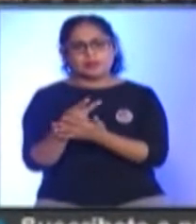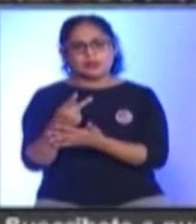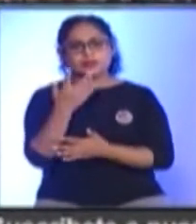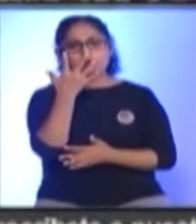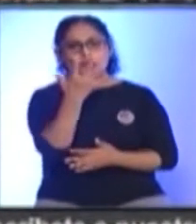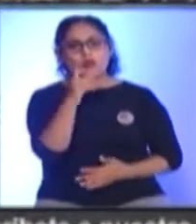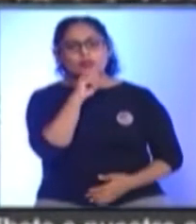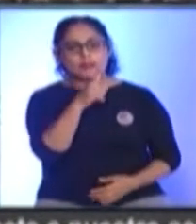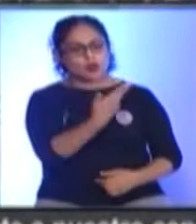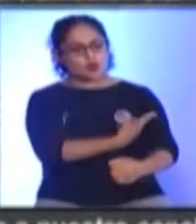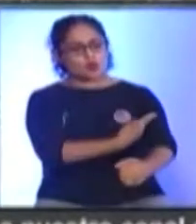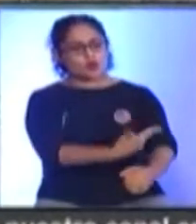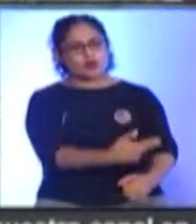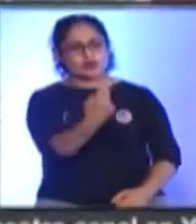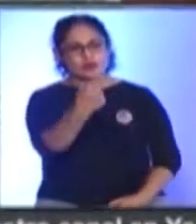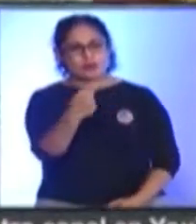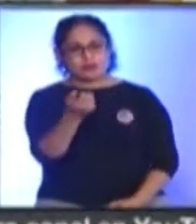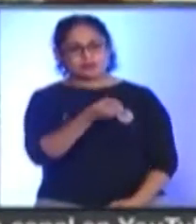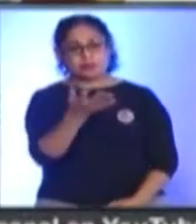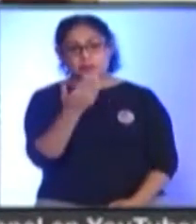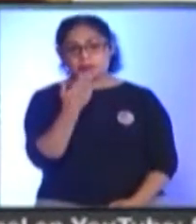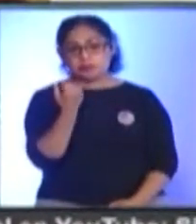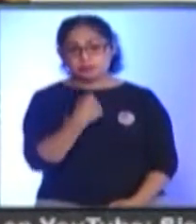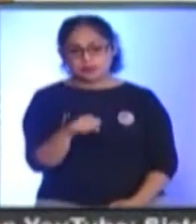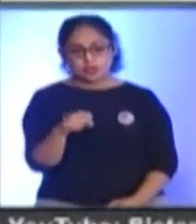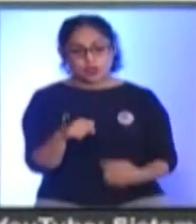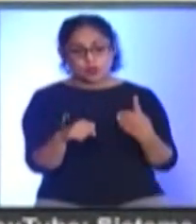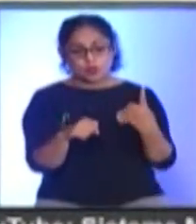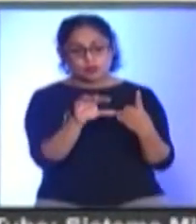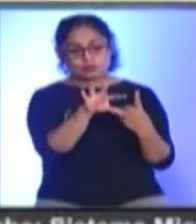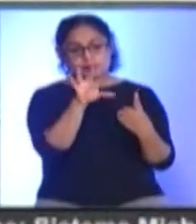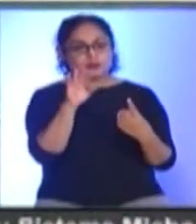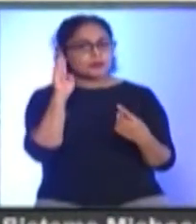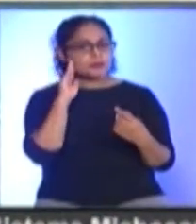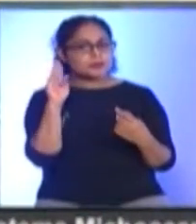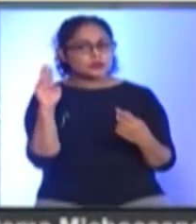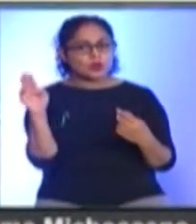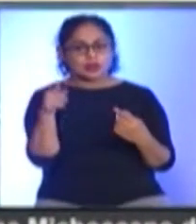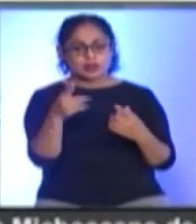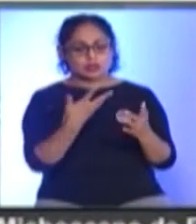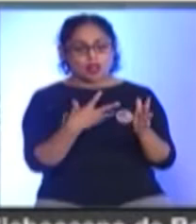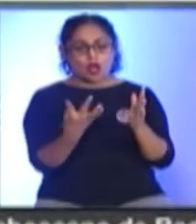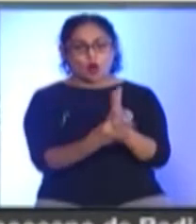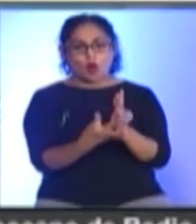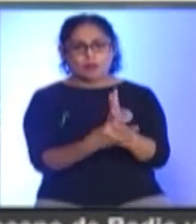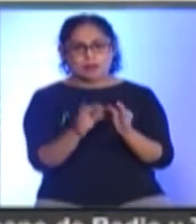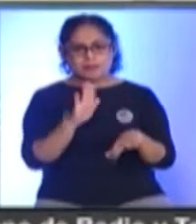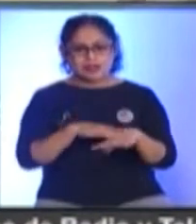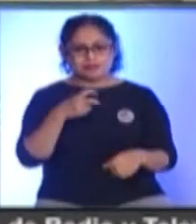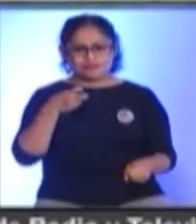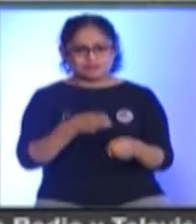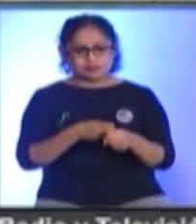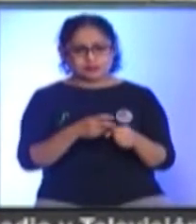Honoríficas Uno de estos premios Será para un michoacano Por el centro Con tapa De cobre macizo Martillado Al que llamó Este es